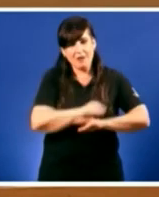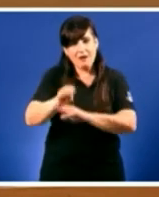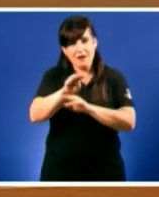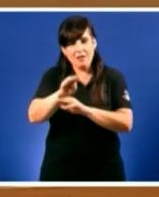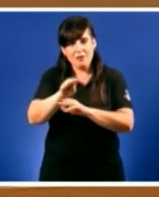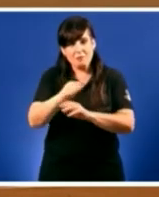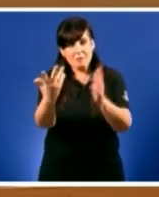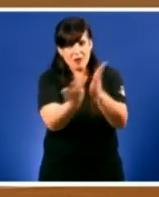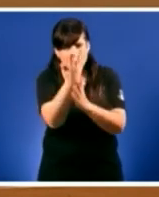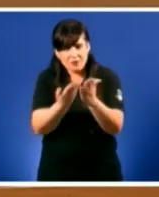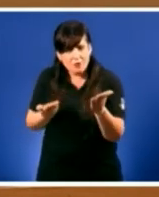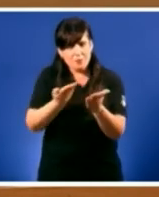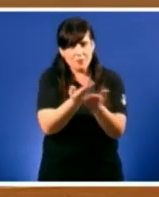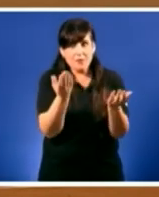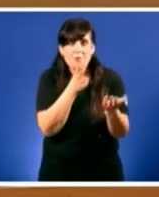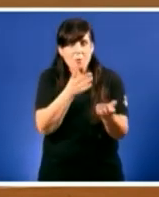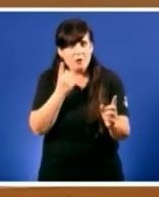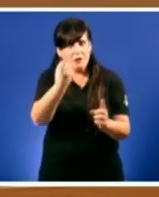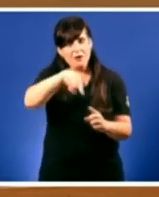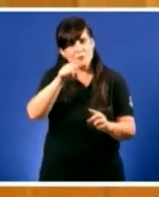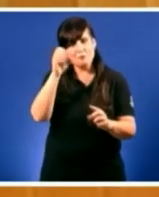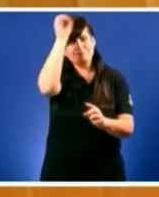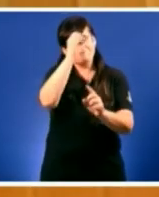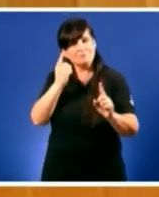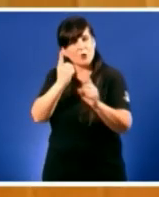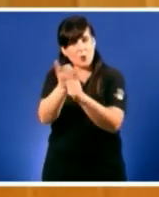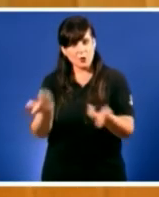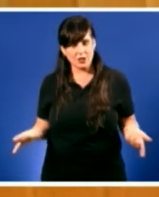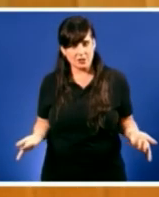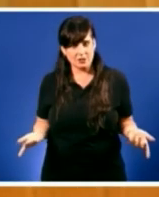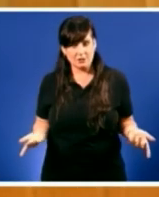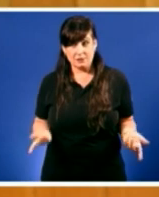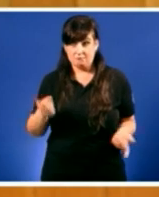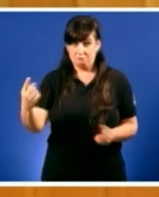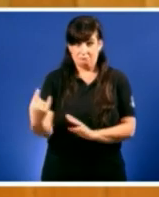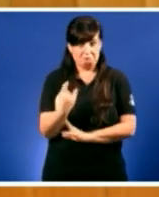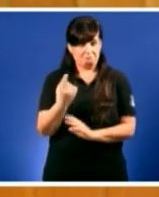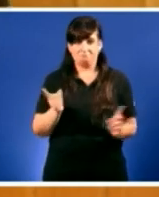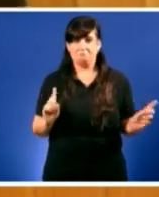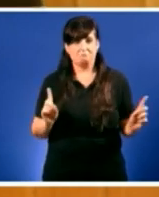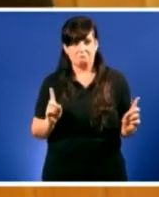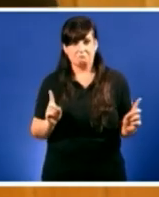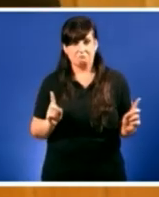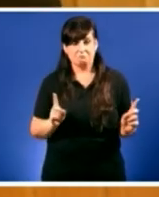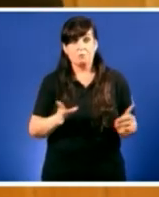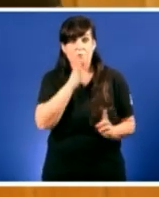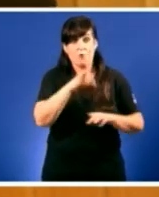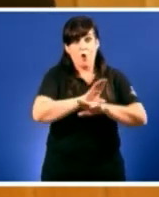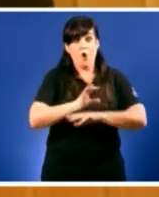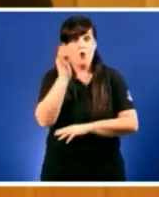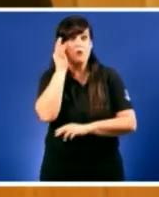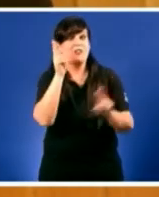a esta aldrase. Esta sí que é un aldrase. Por iso, non se engane, tampouco cesou vosteda, señora Quintana.